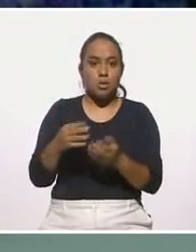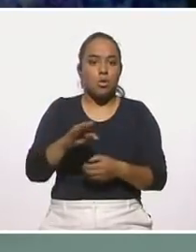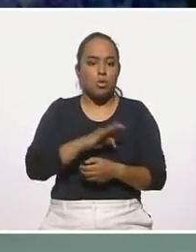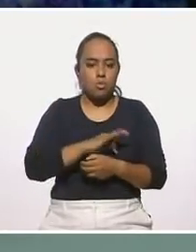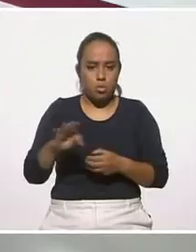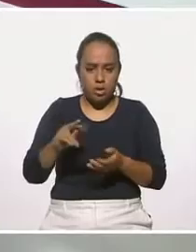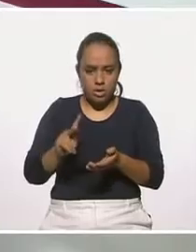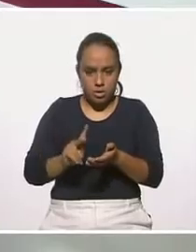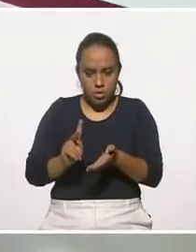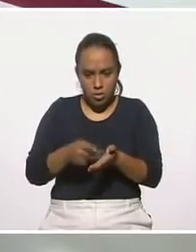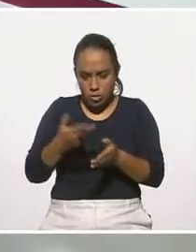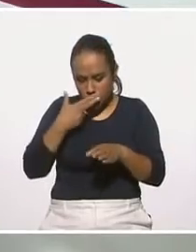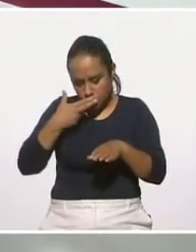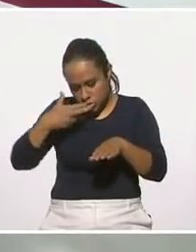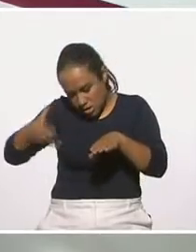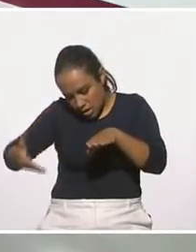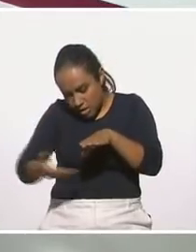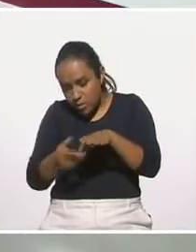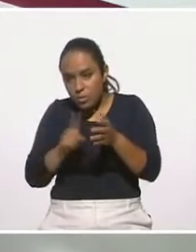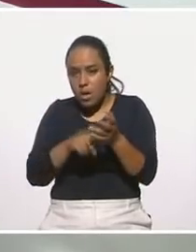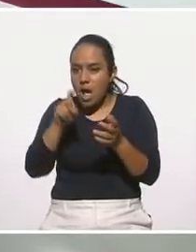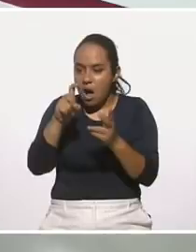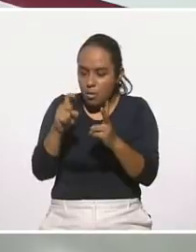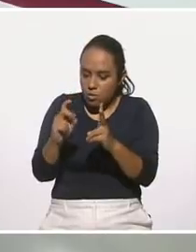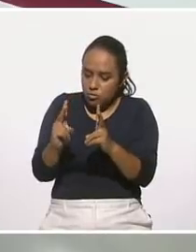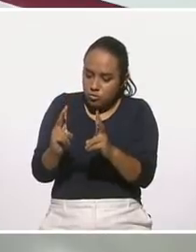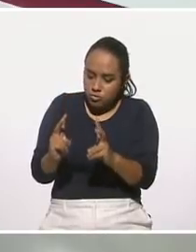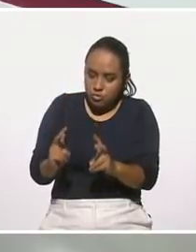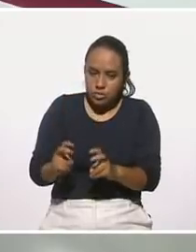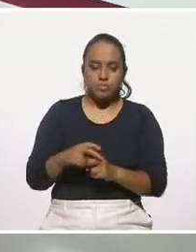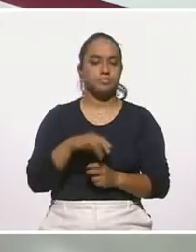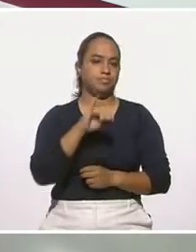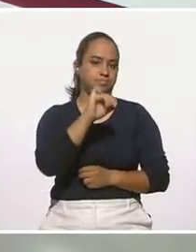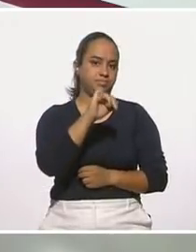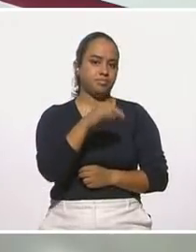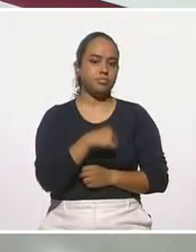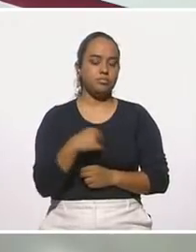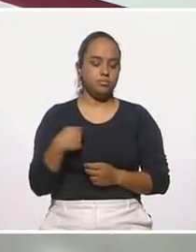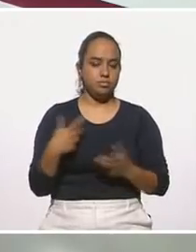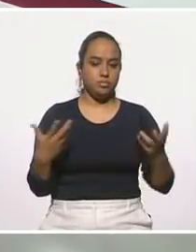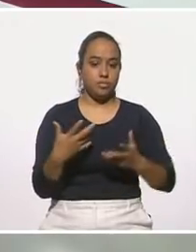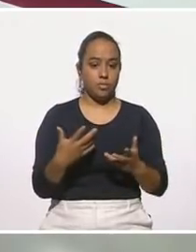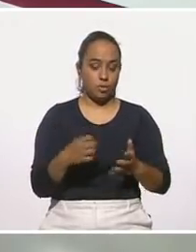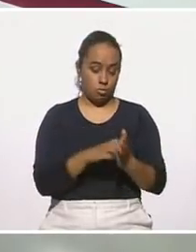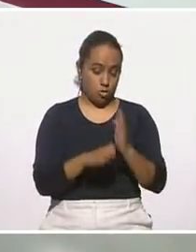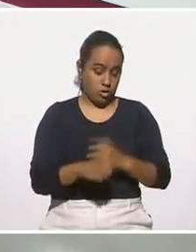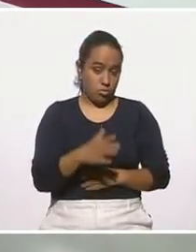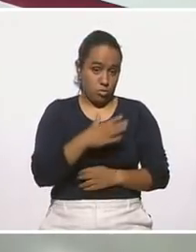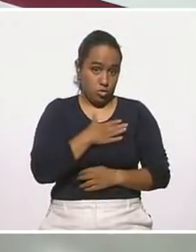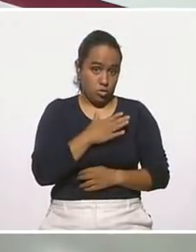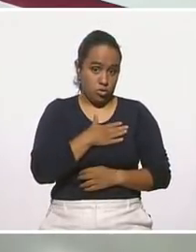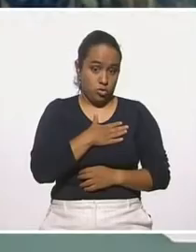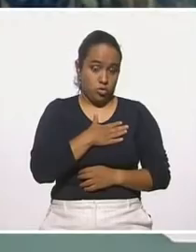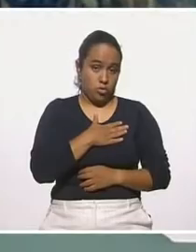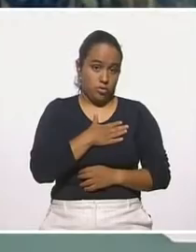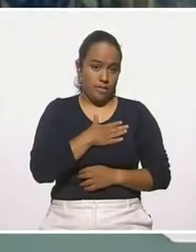poner en la parte de abajo y absorbe el agua. Claro que sí, es lo que nosotros hacemos. Yo en lo personal, pues